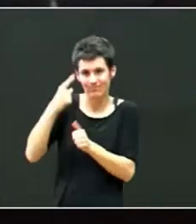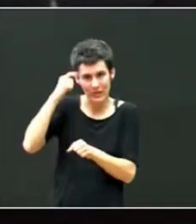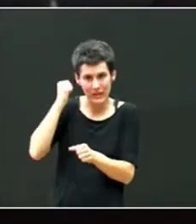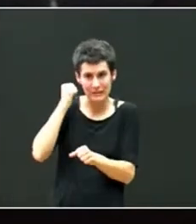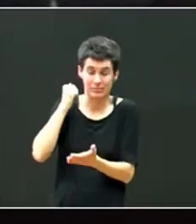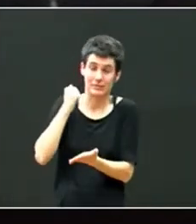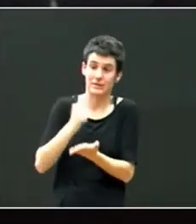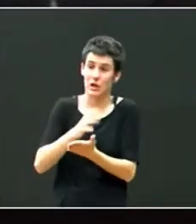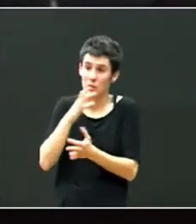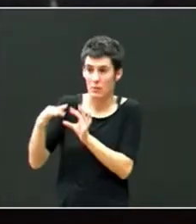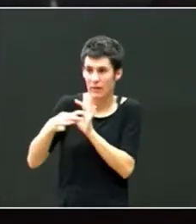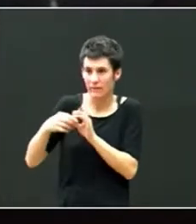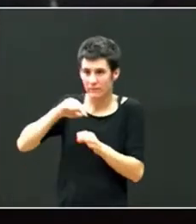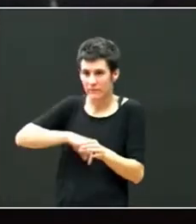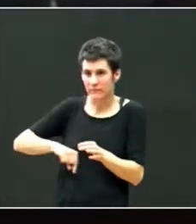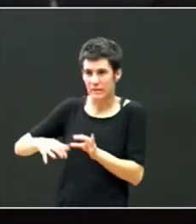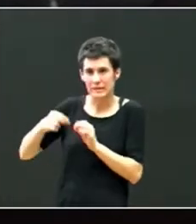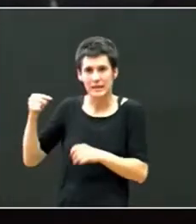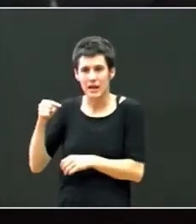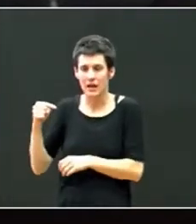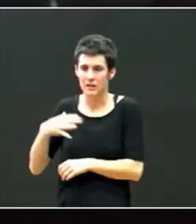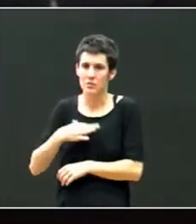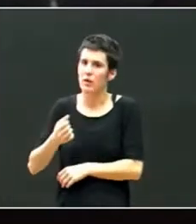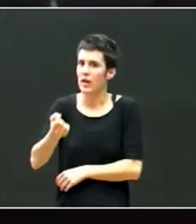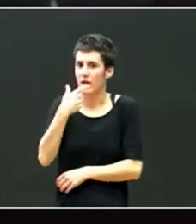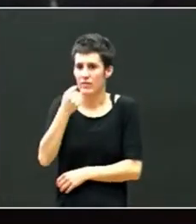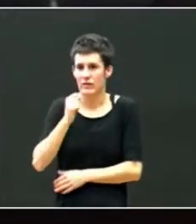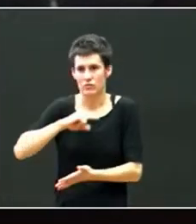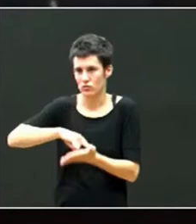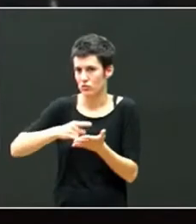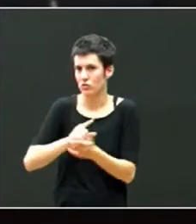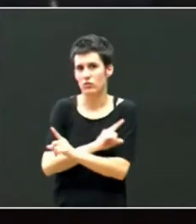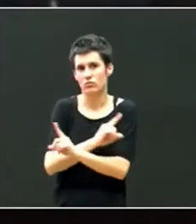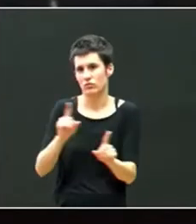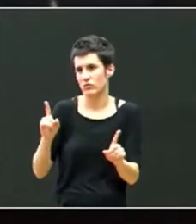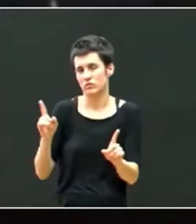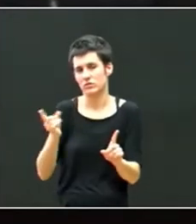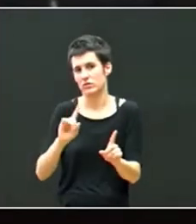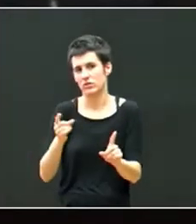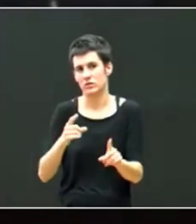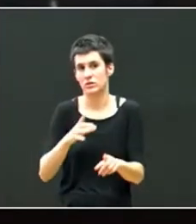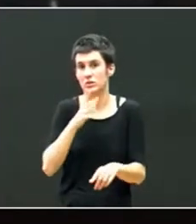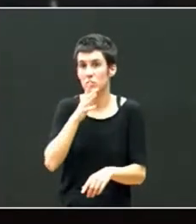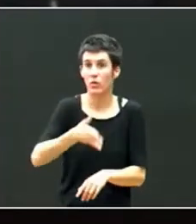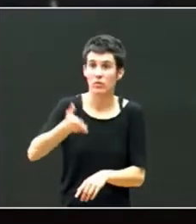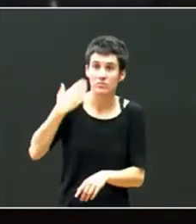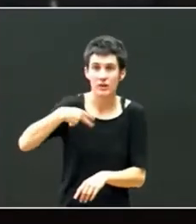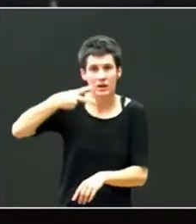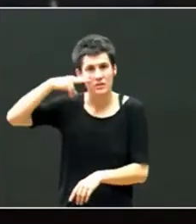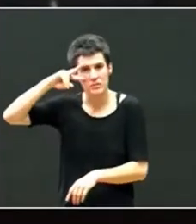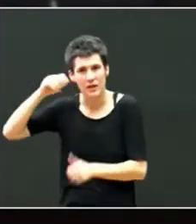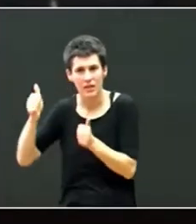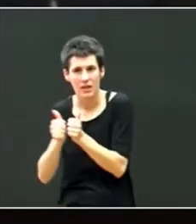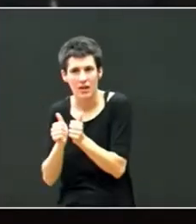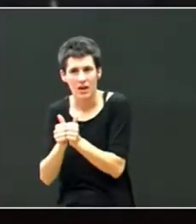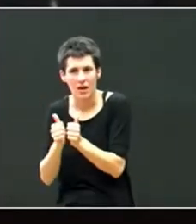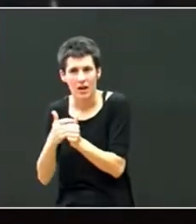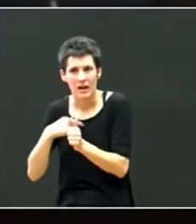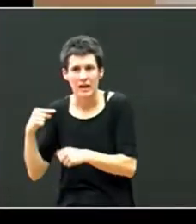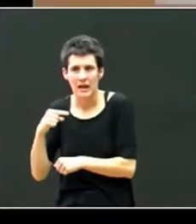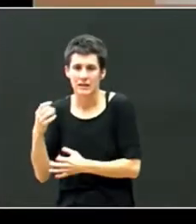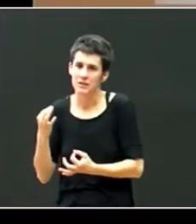si que puede ayudar el fármaco a regular pero el contenido traumático y la vivencia de apego es un trabajo psicoterapéutico